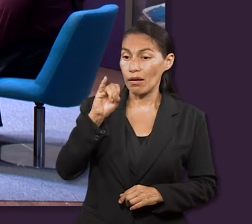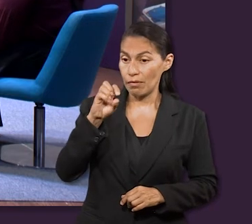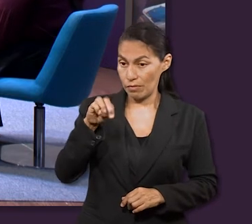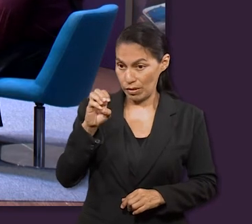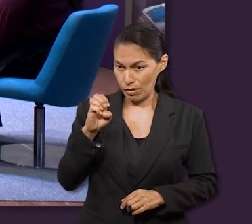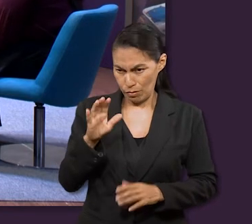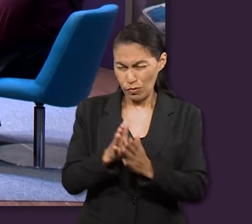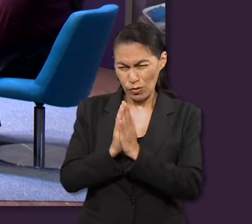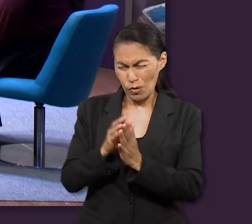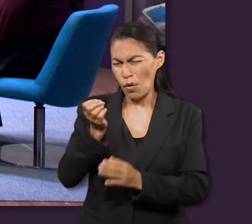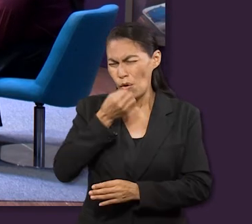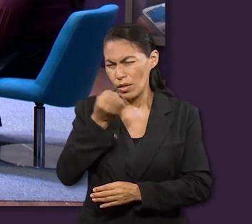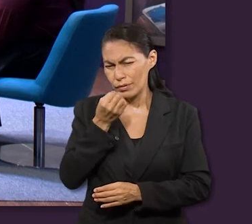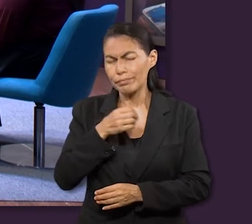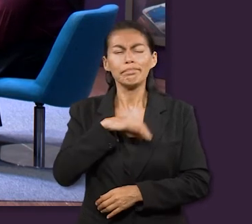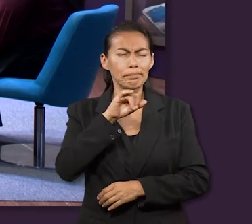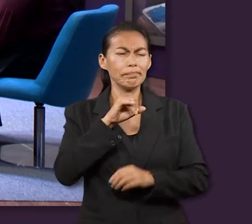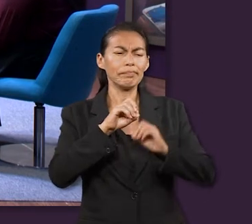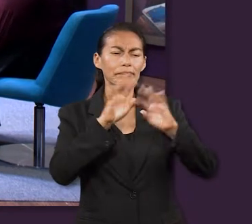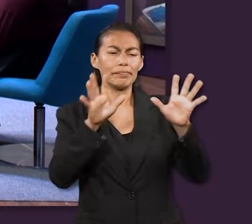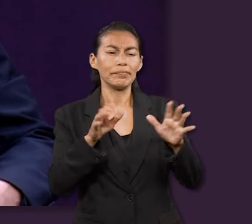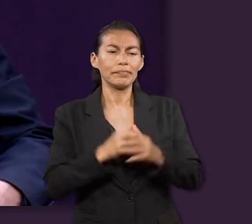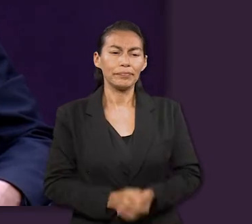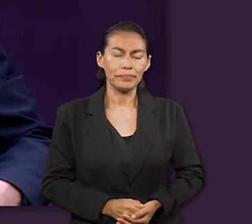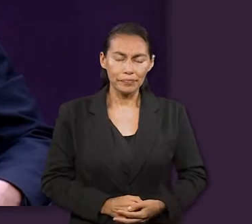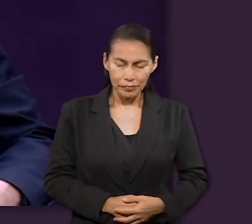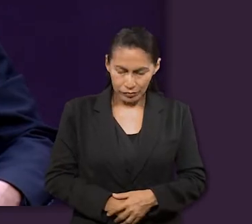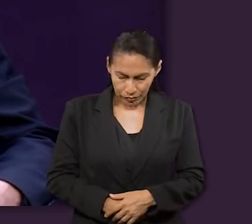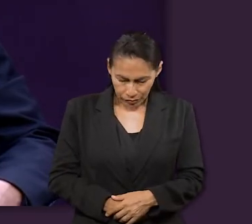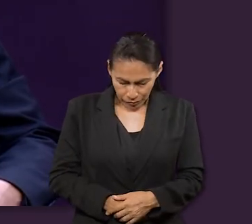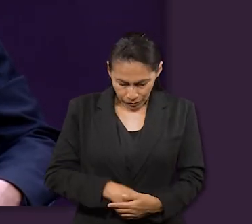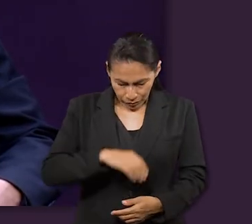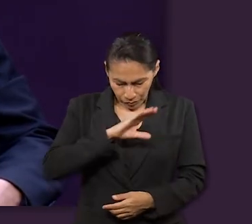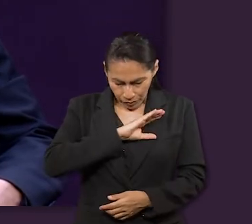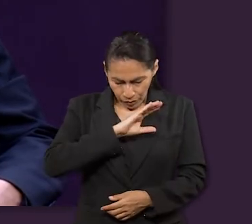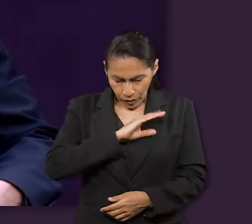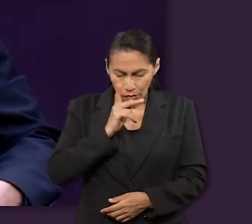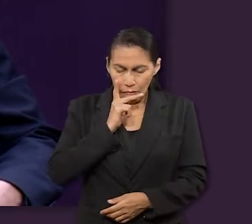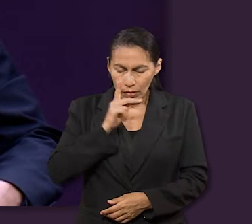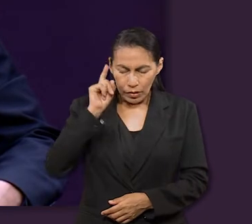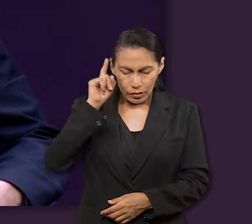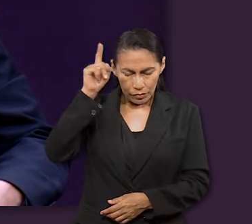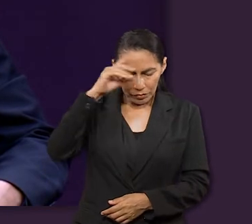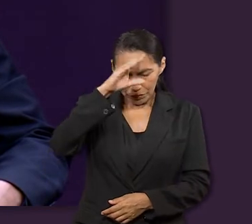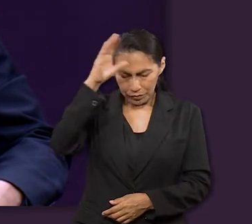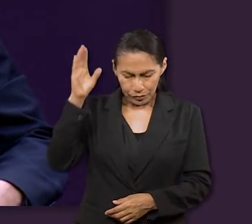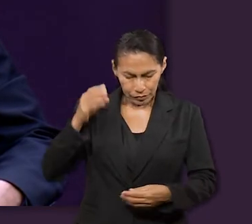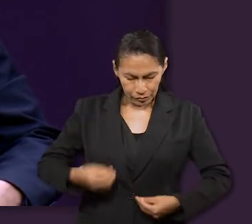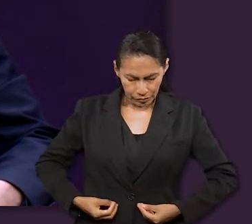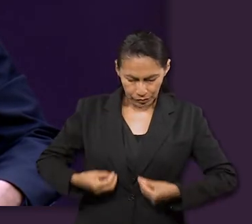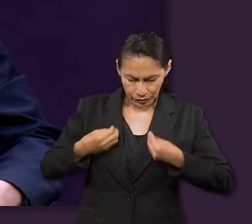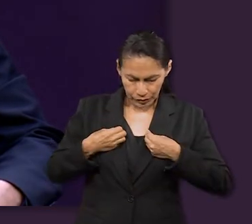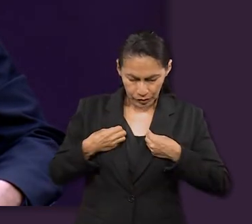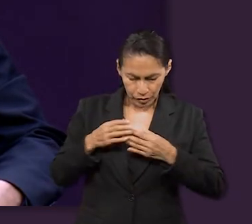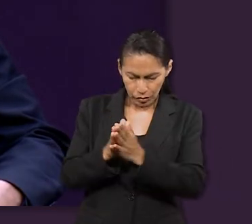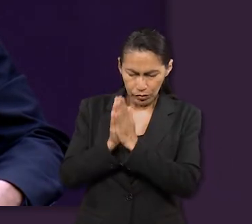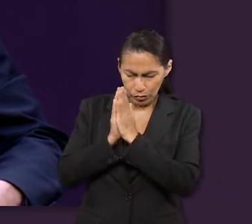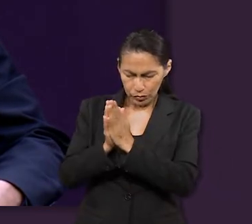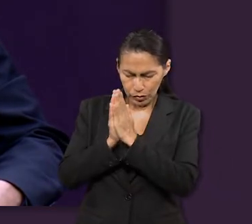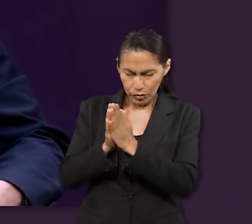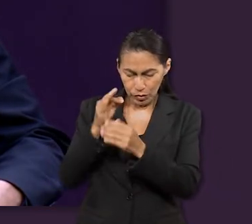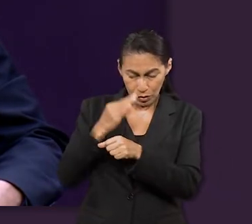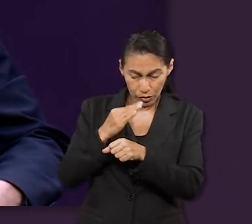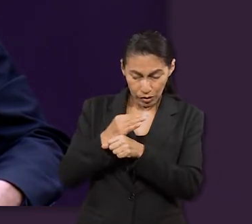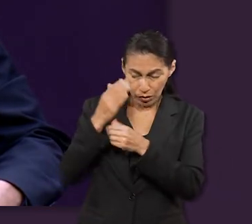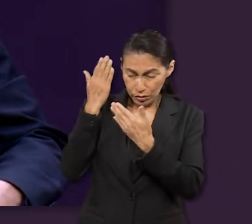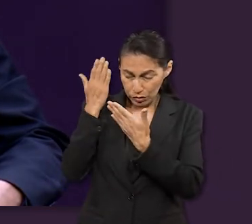oración? Jaime, ¿nos ayudas? Claro que sí. Oremos. Cariñoso Padre que moras en los cielos, en este momento,